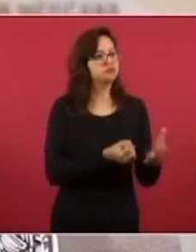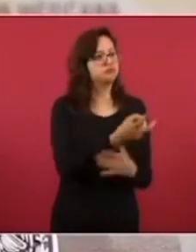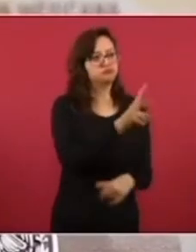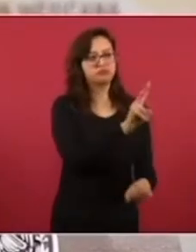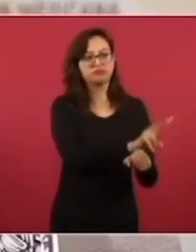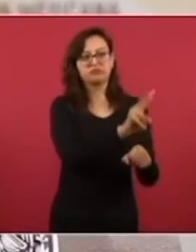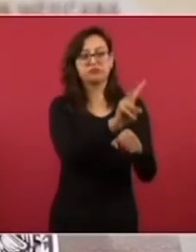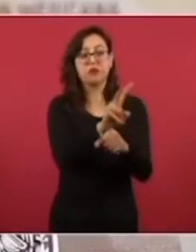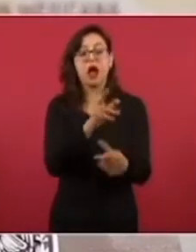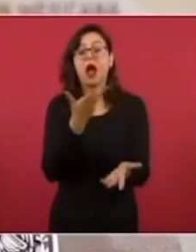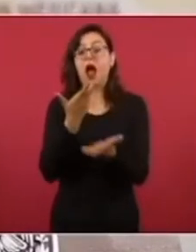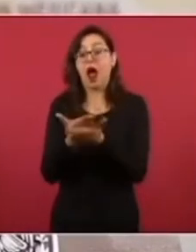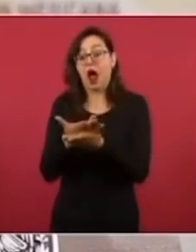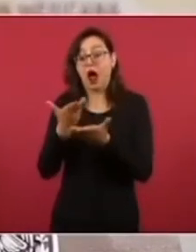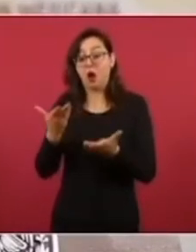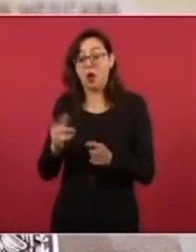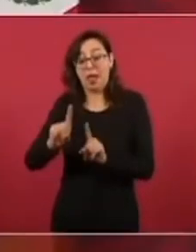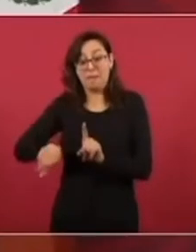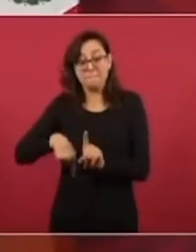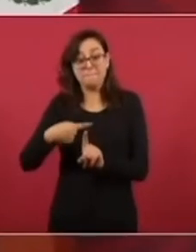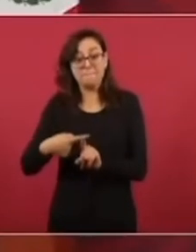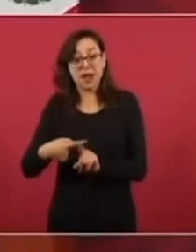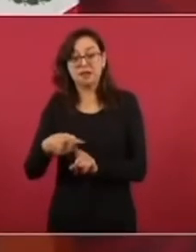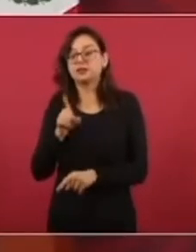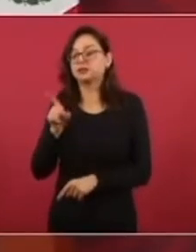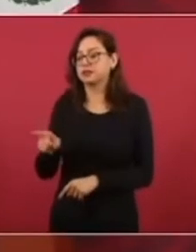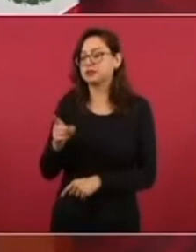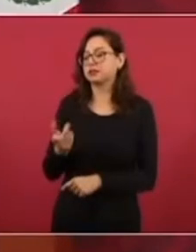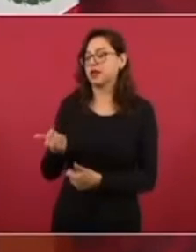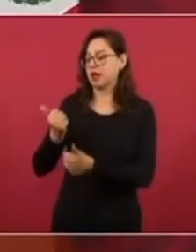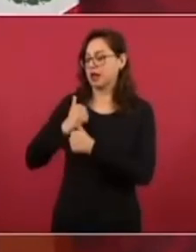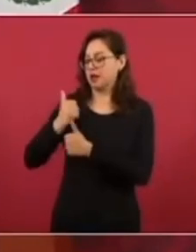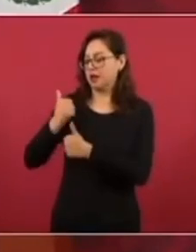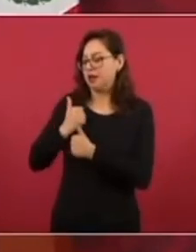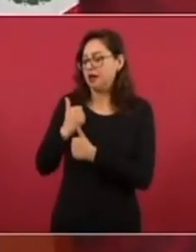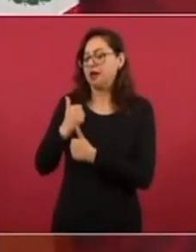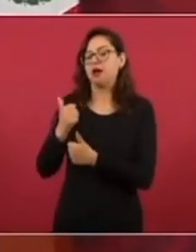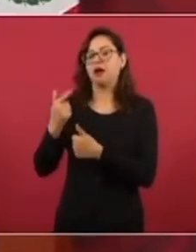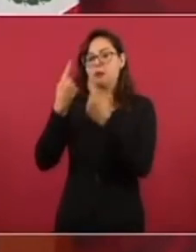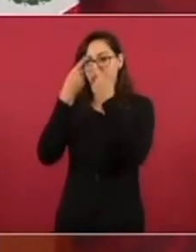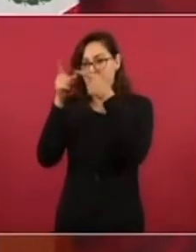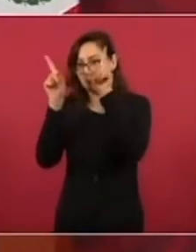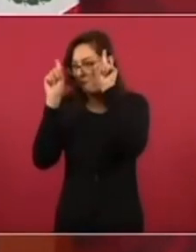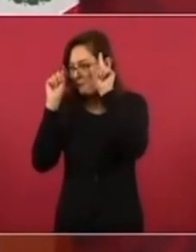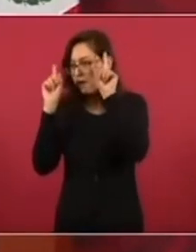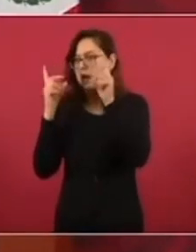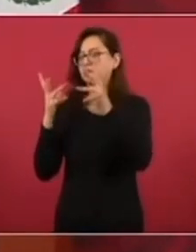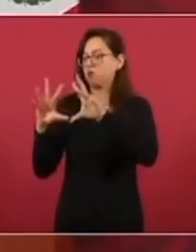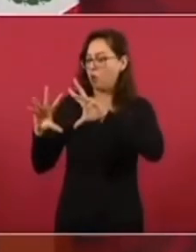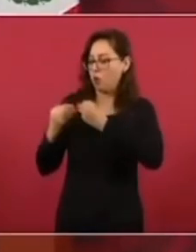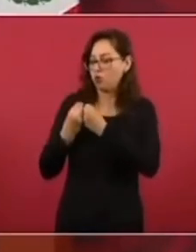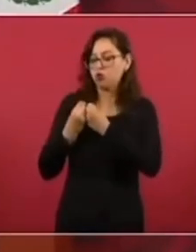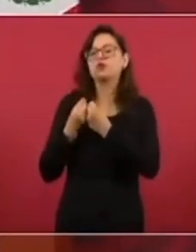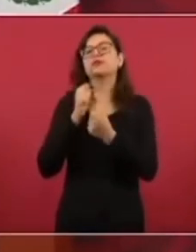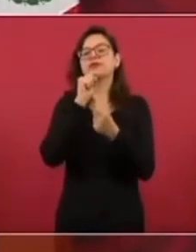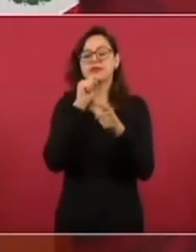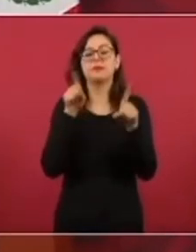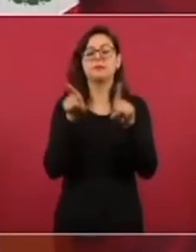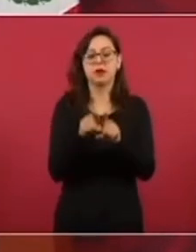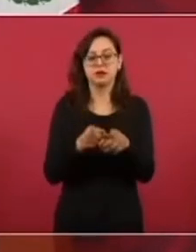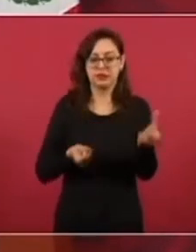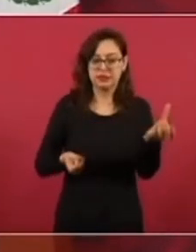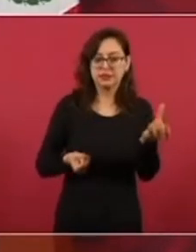y la Secretaría de Marina ayudar en labores de seguridad pública.